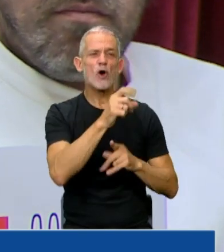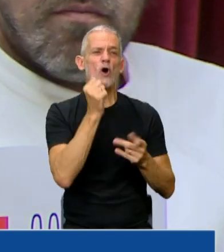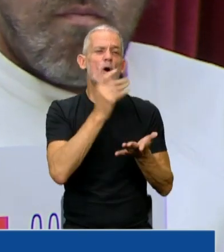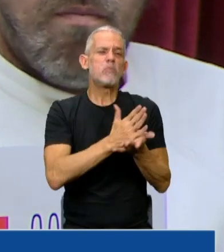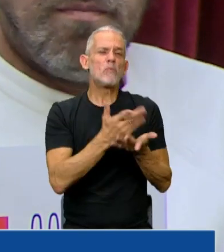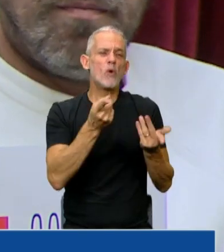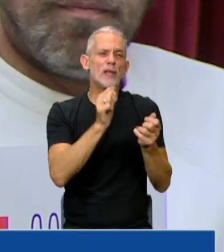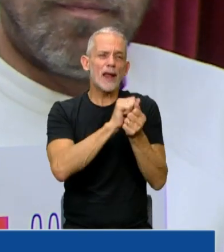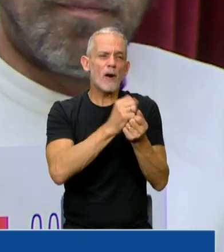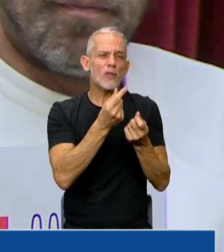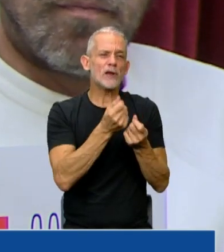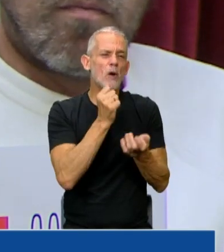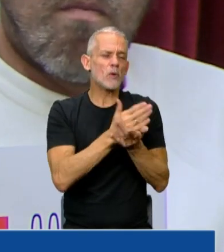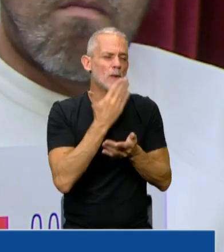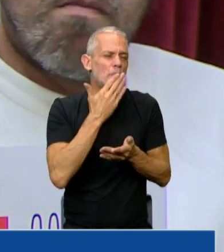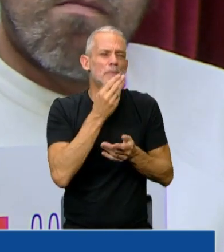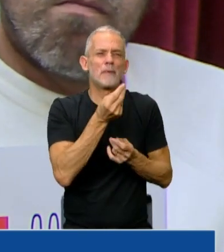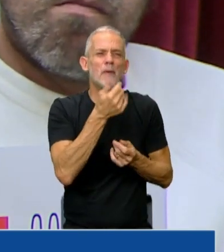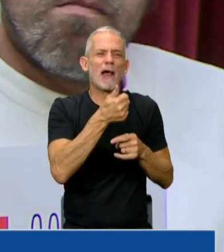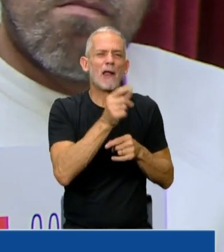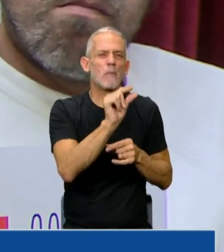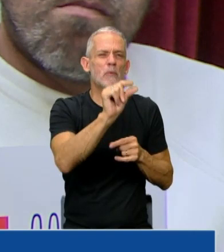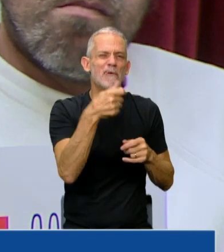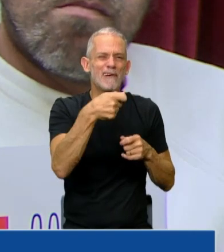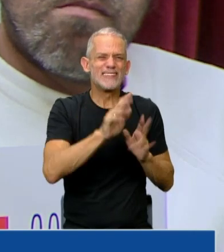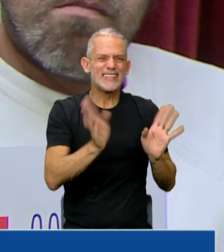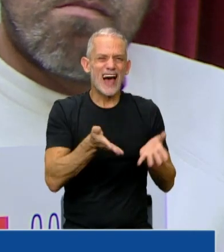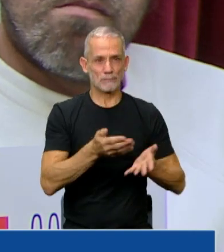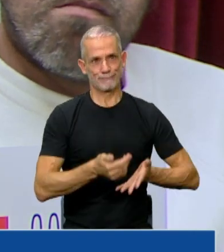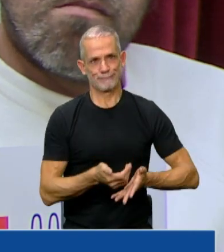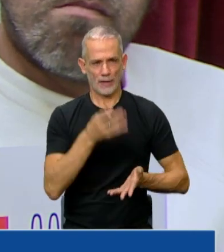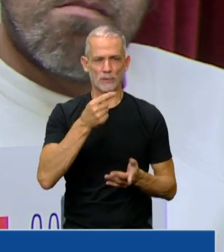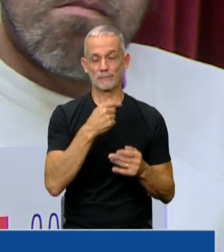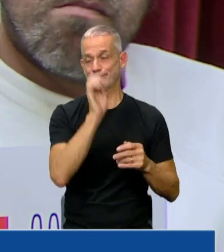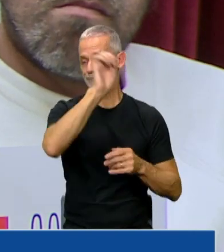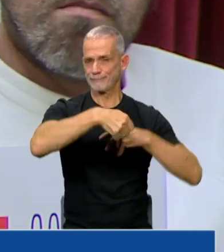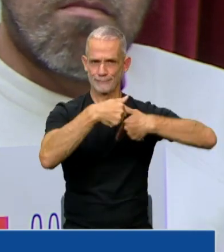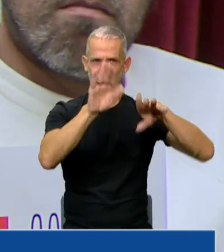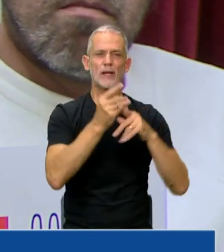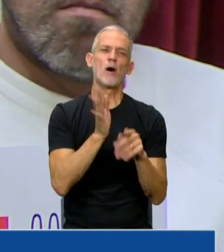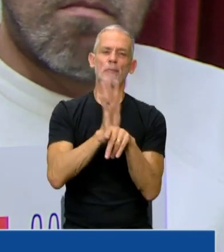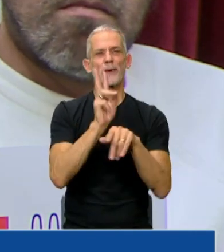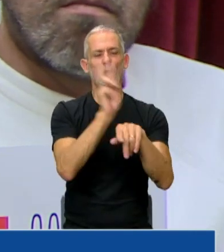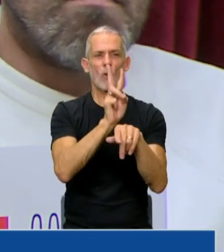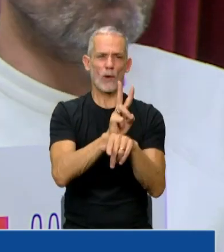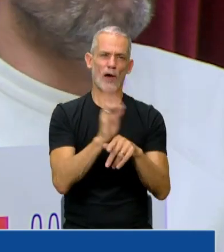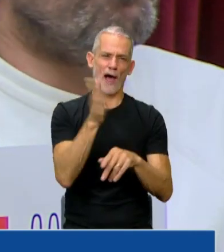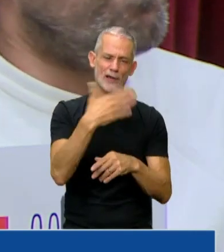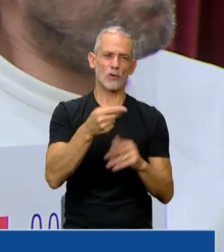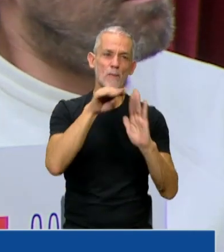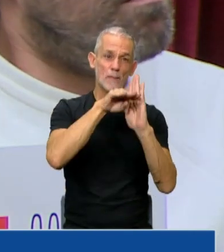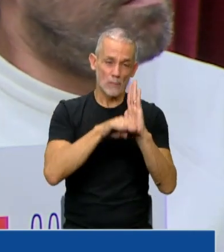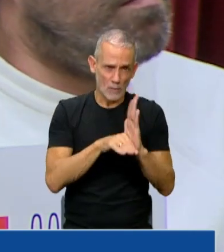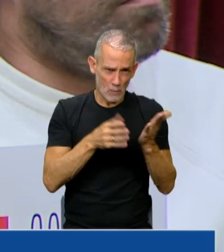son verdaderamente irrisorias, con lo cual hay una vista gorda, por no decir una protección directa, de todas estas